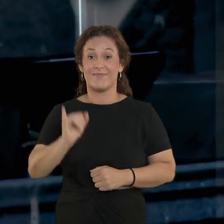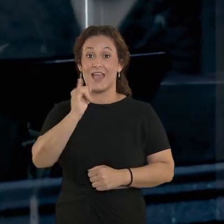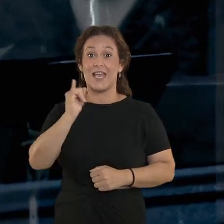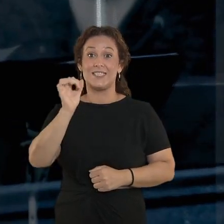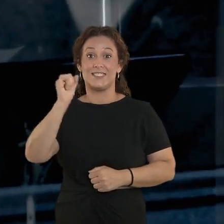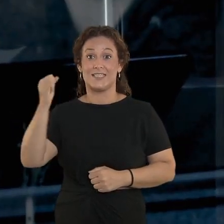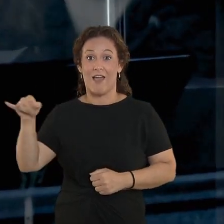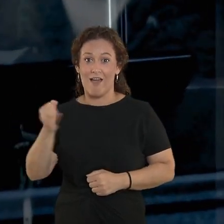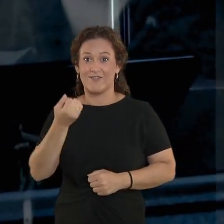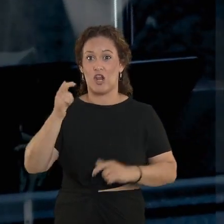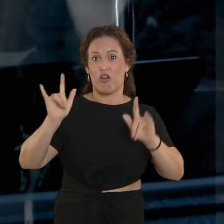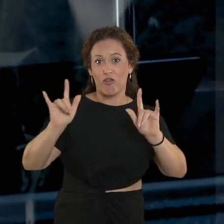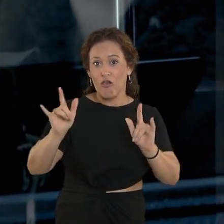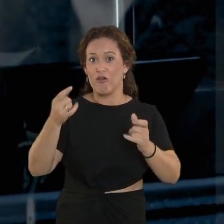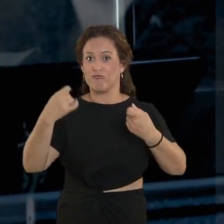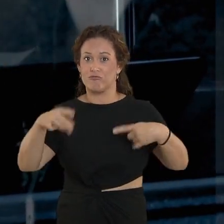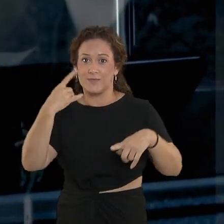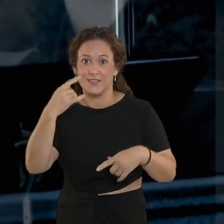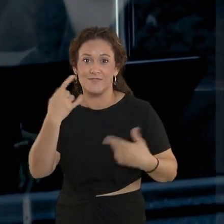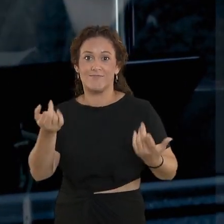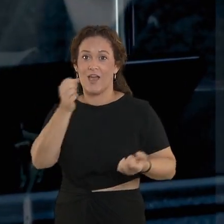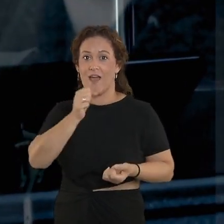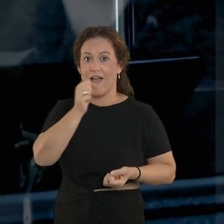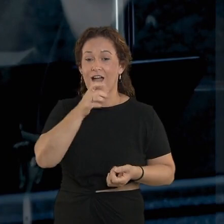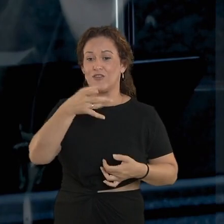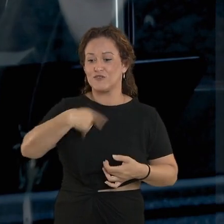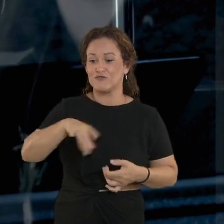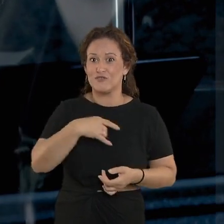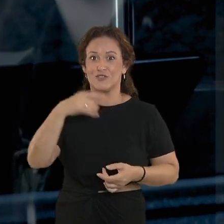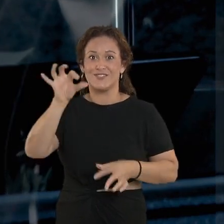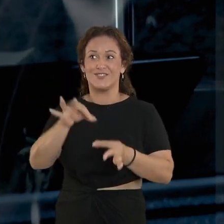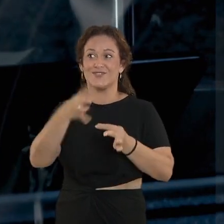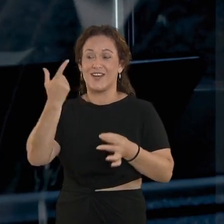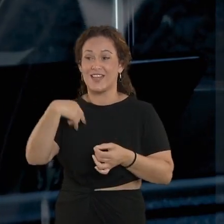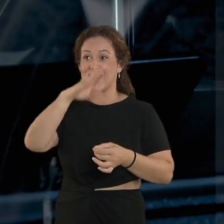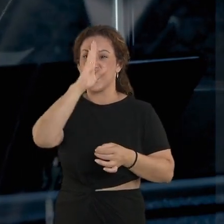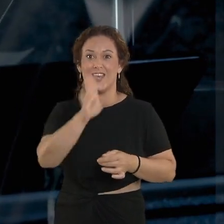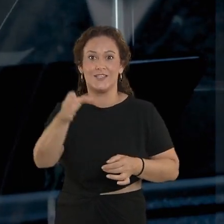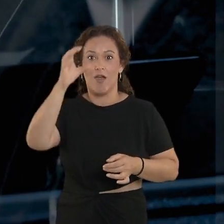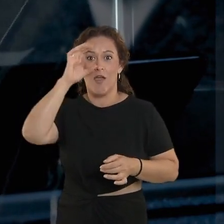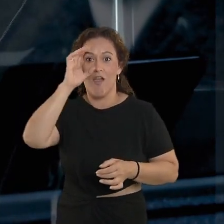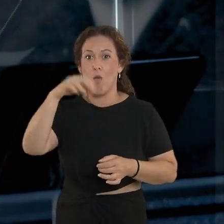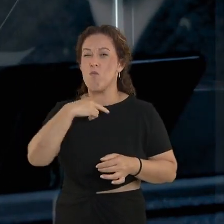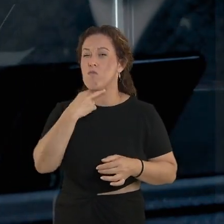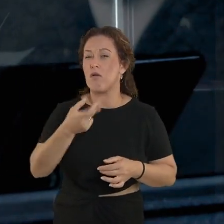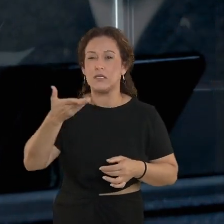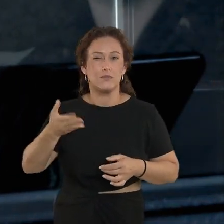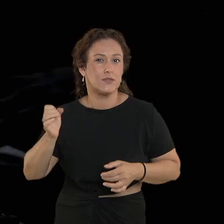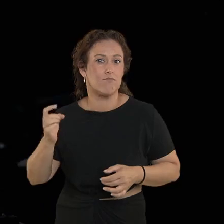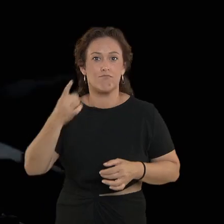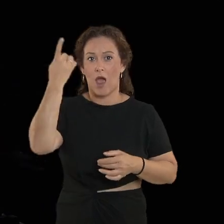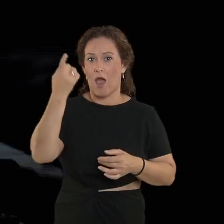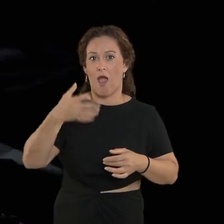Jazz, art, rock, tradiciones folclóricas. Vamos a tener la suerte de escuchar en directo a una de las voces más